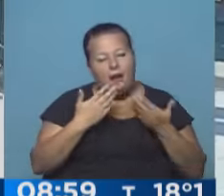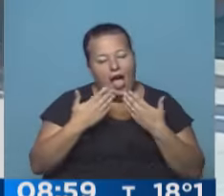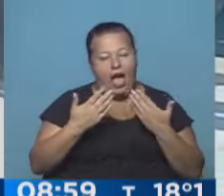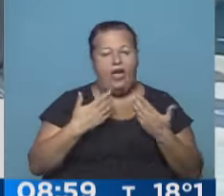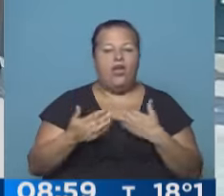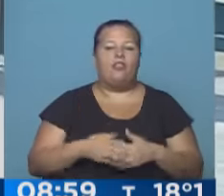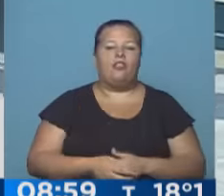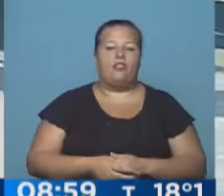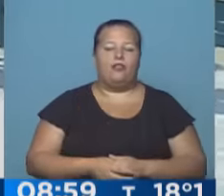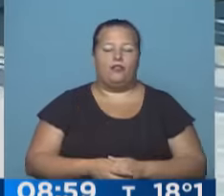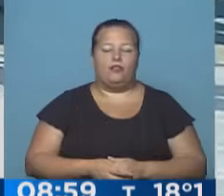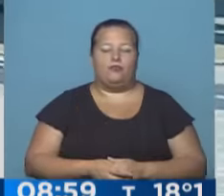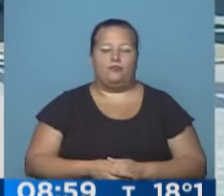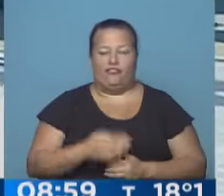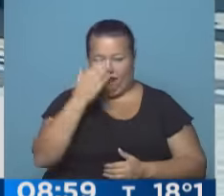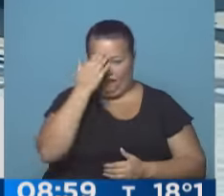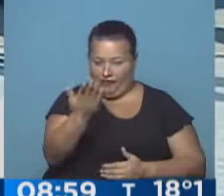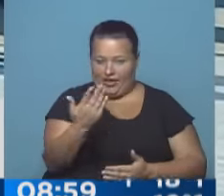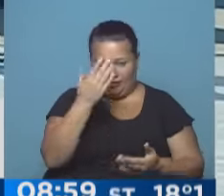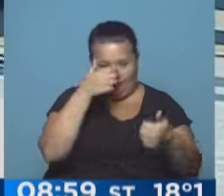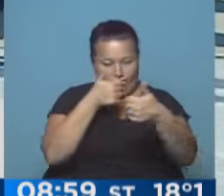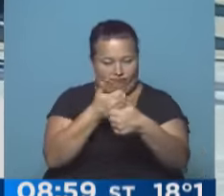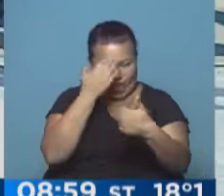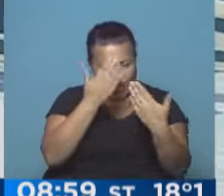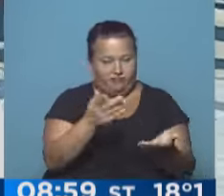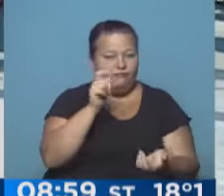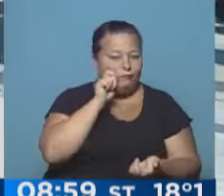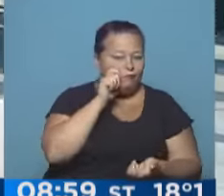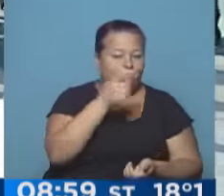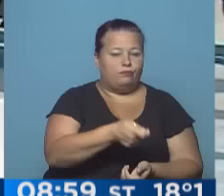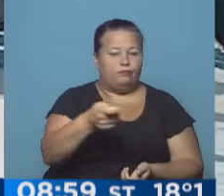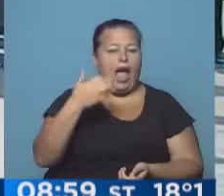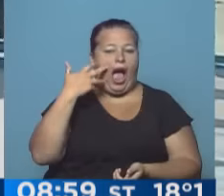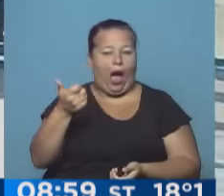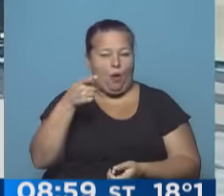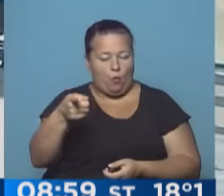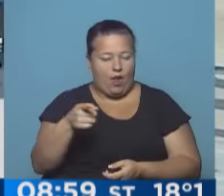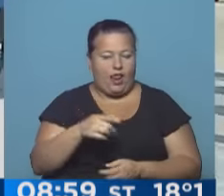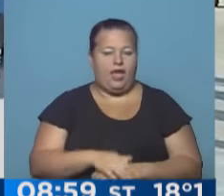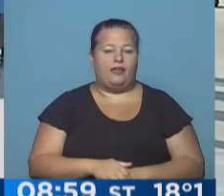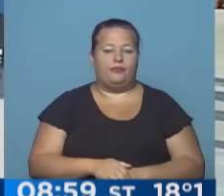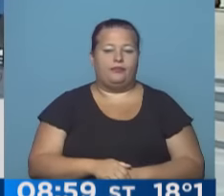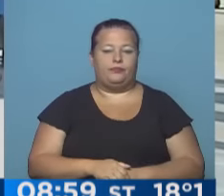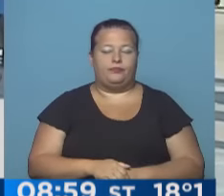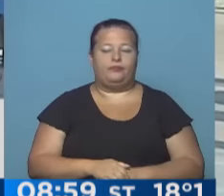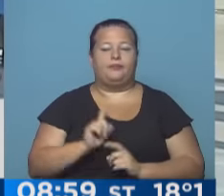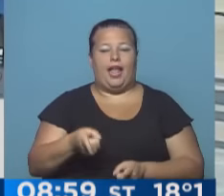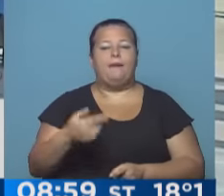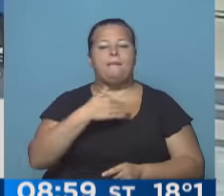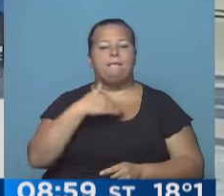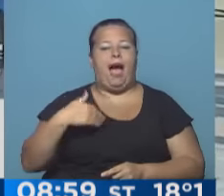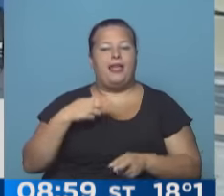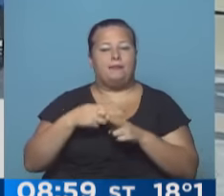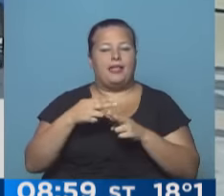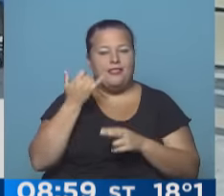palabras, cara a cara, persona a persona, saludando a las abuelas y a las madres de